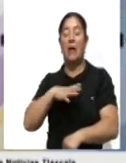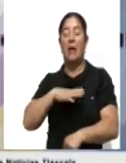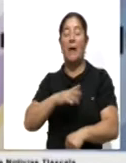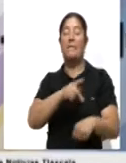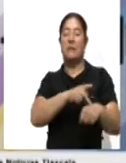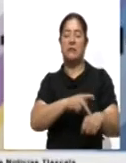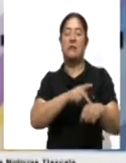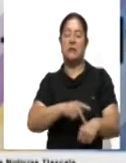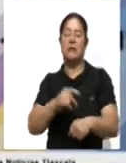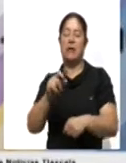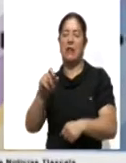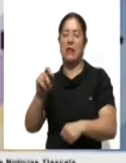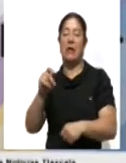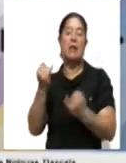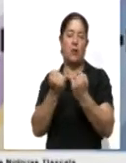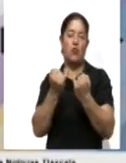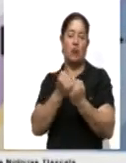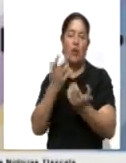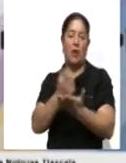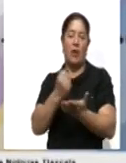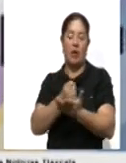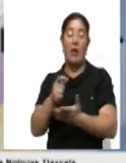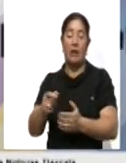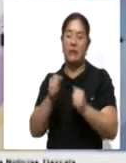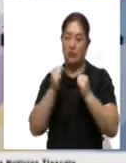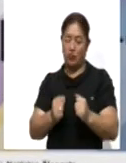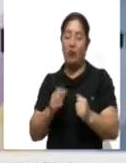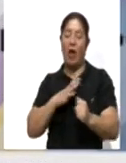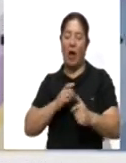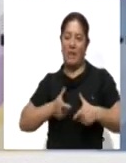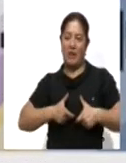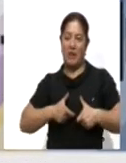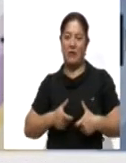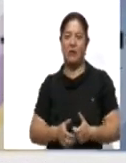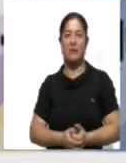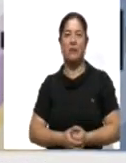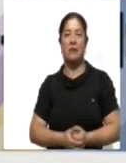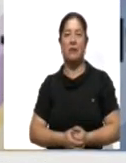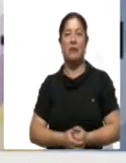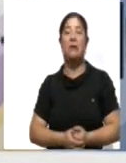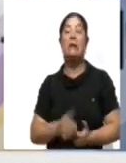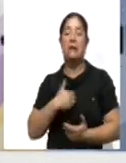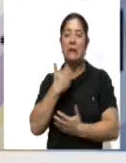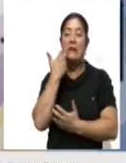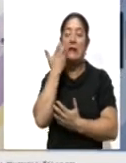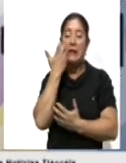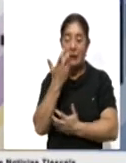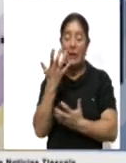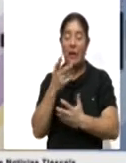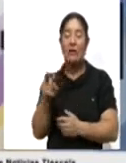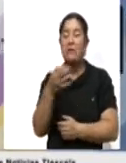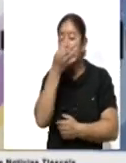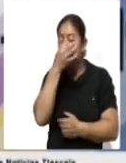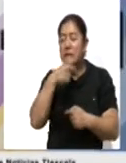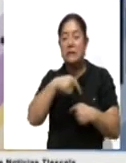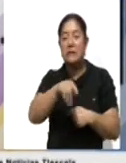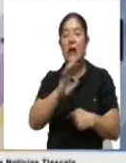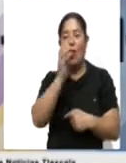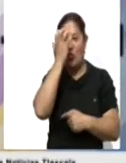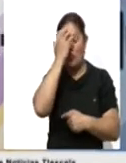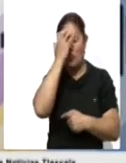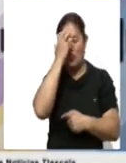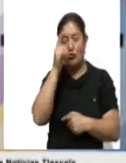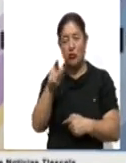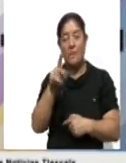kilogramos pasaron a la final. Así es que están asegurando medalla. Por lo que estaremos atentos y en un momento más conoceremos a las